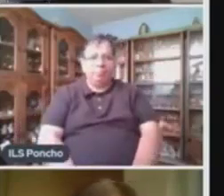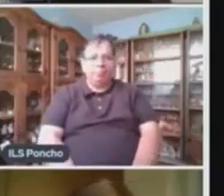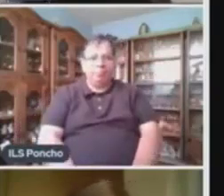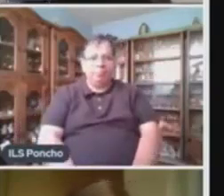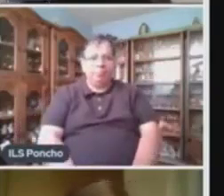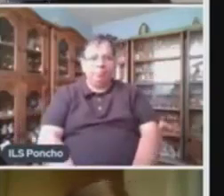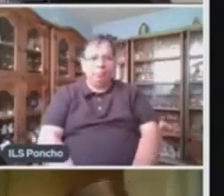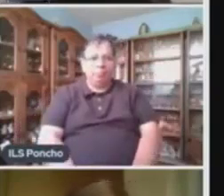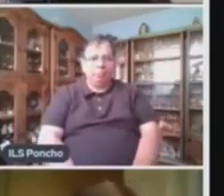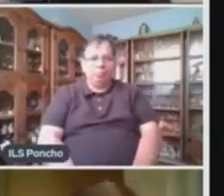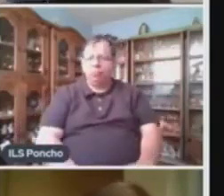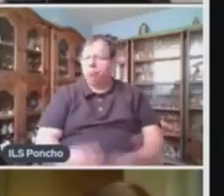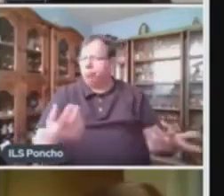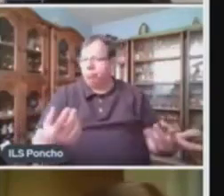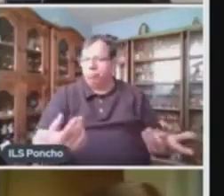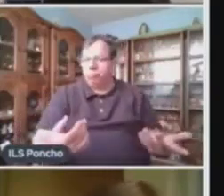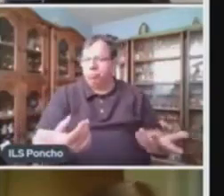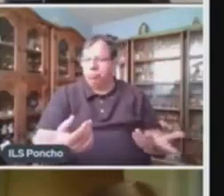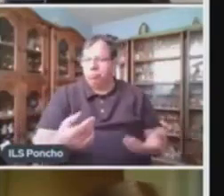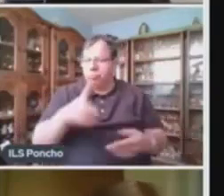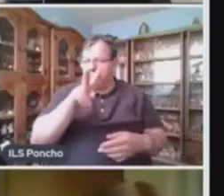Víctor, ¿tienes alguna duda?